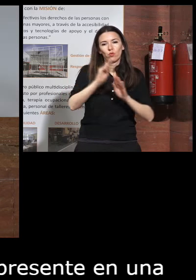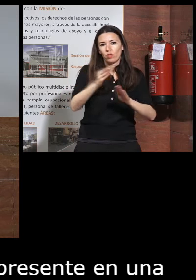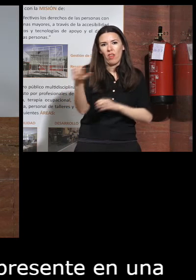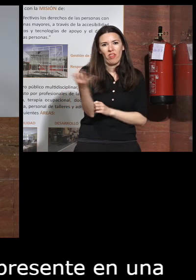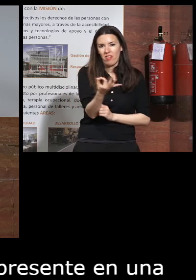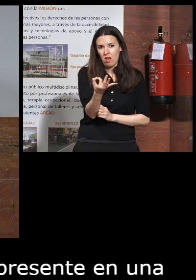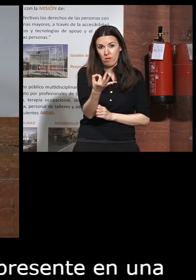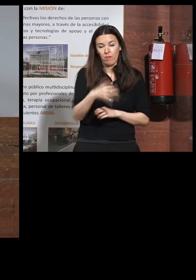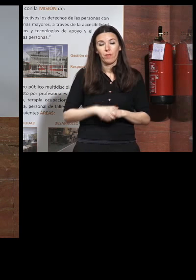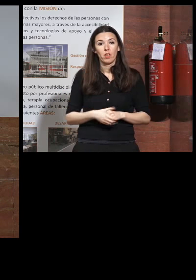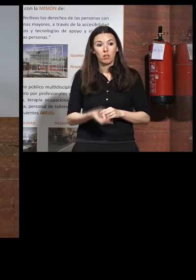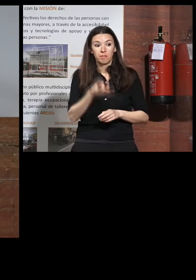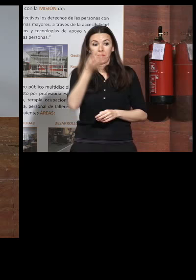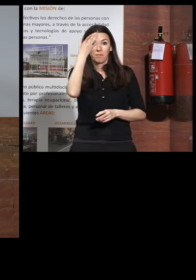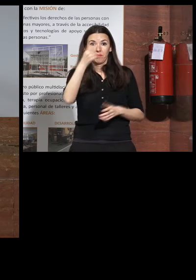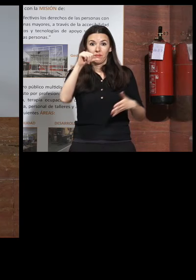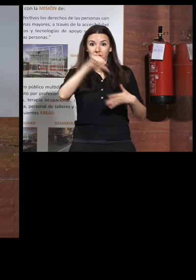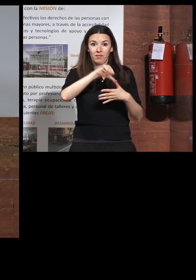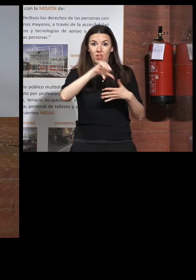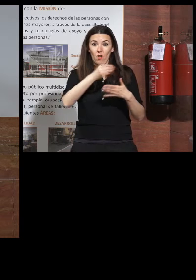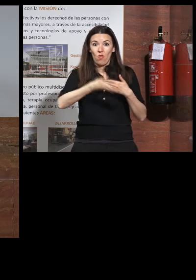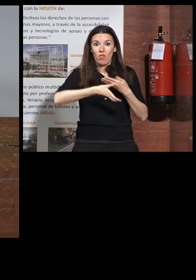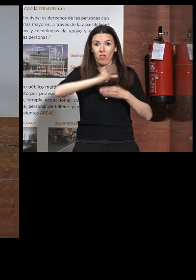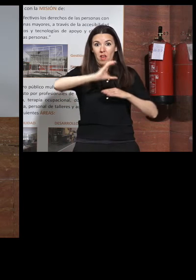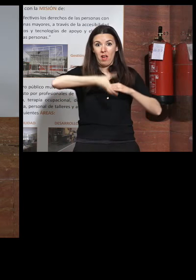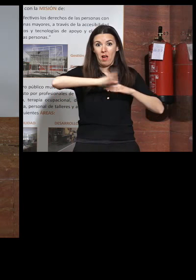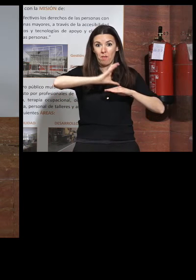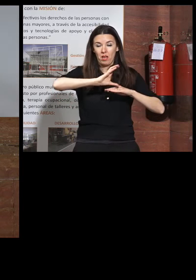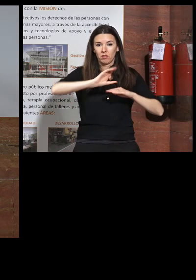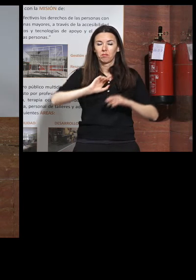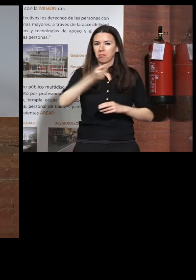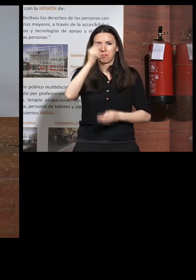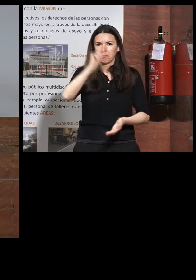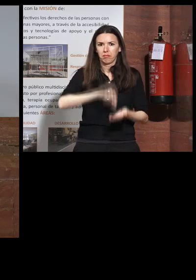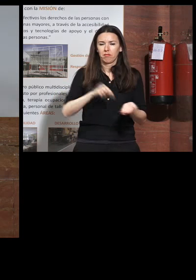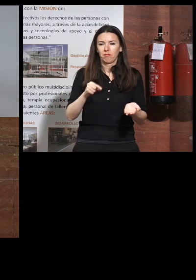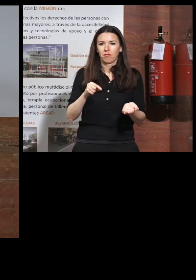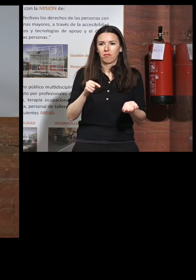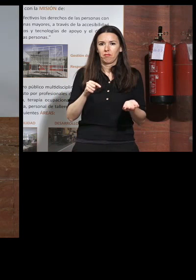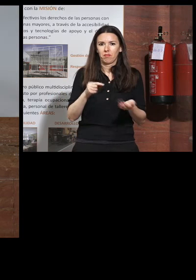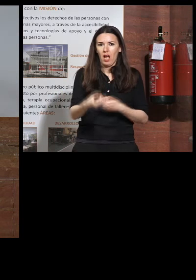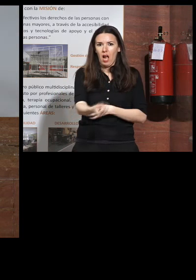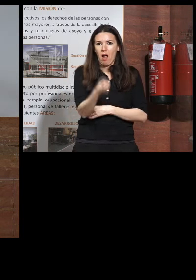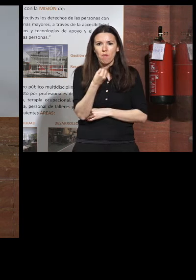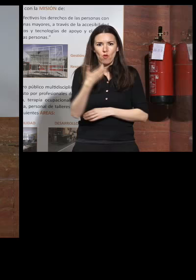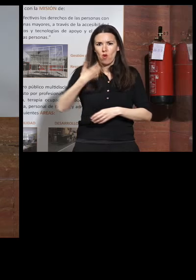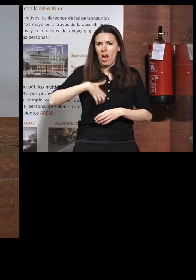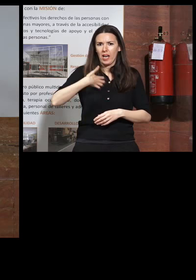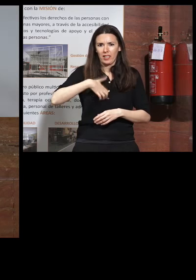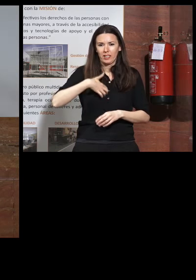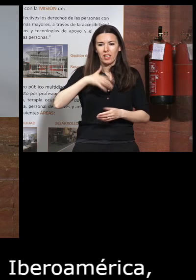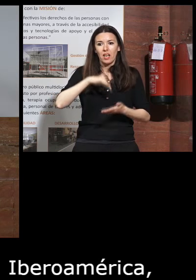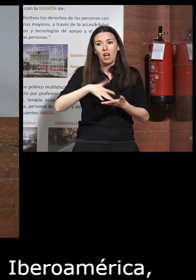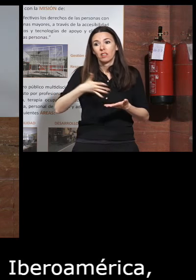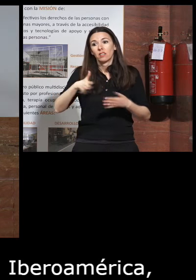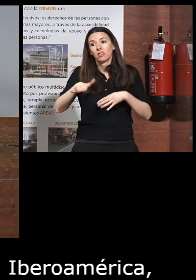montar un CEAPAT en Iberoamérica conseguimos enseguida el apoyo de Argentina siendo mucho que no estén